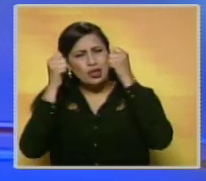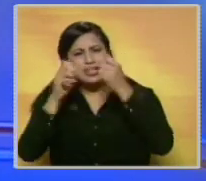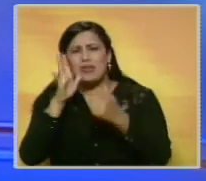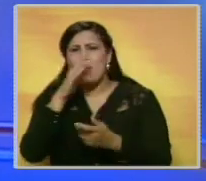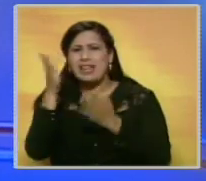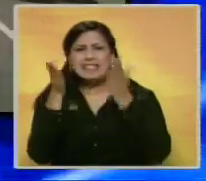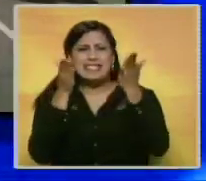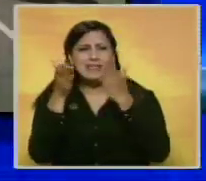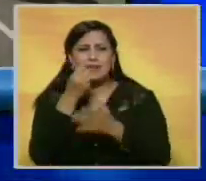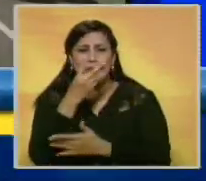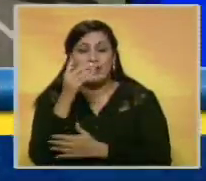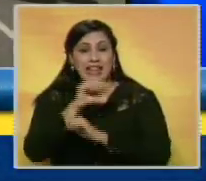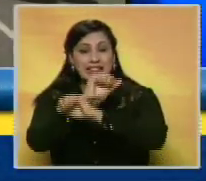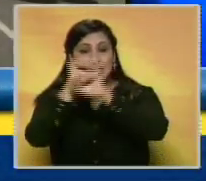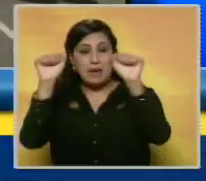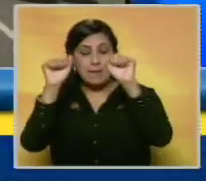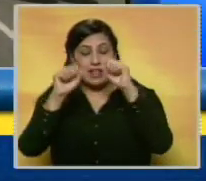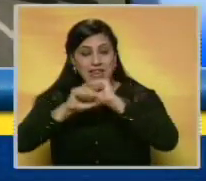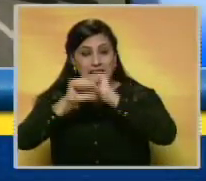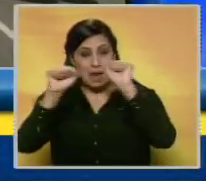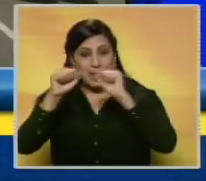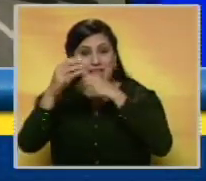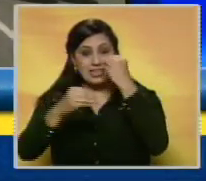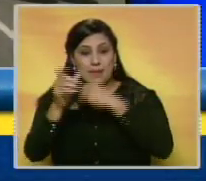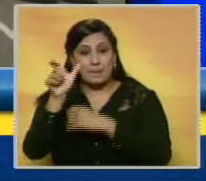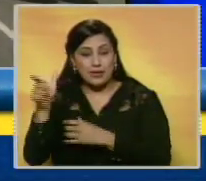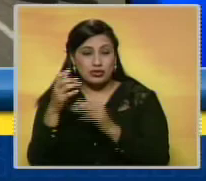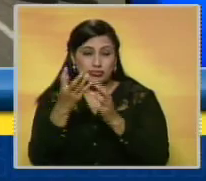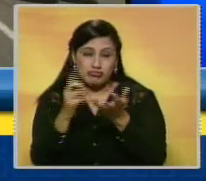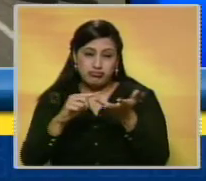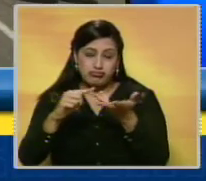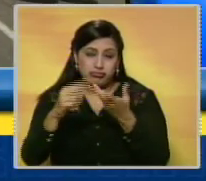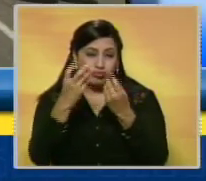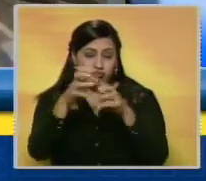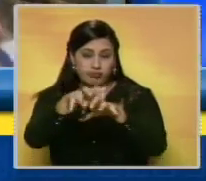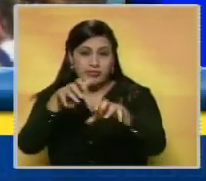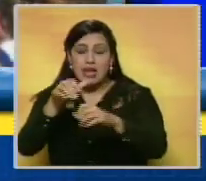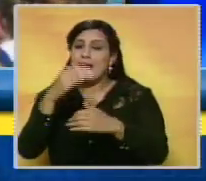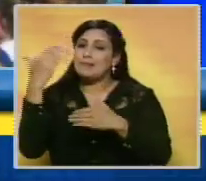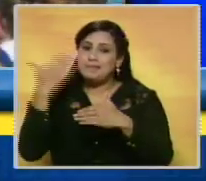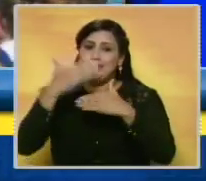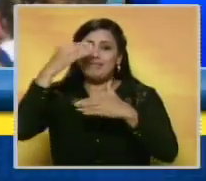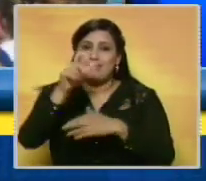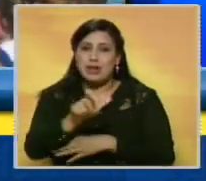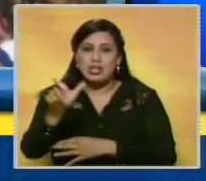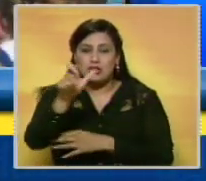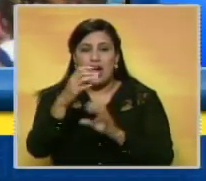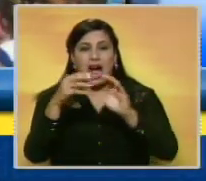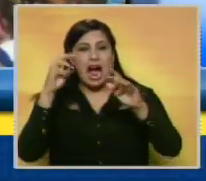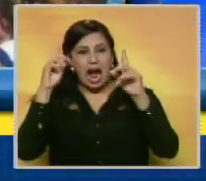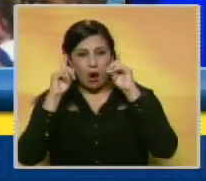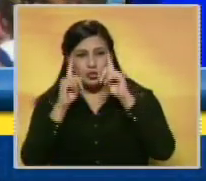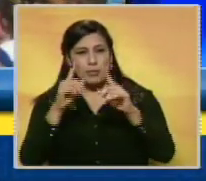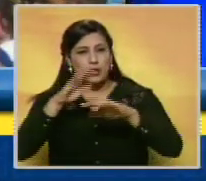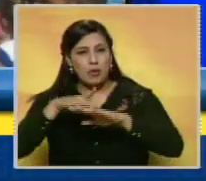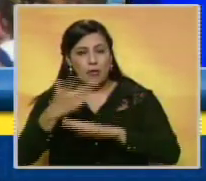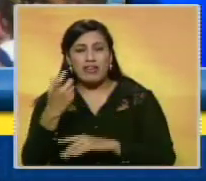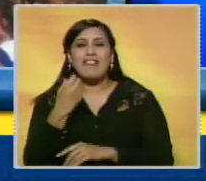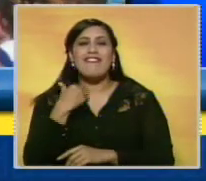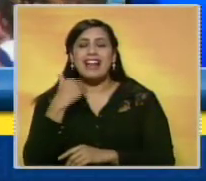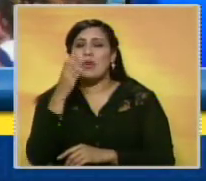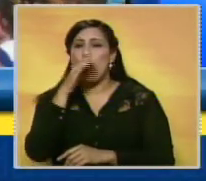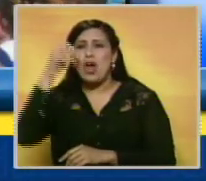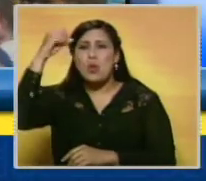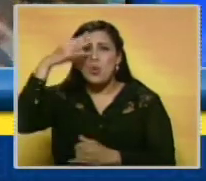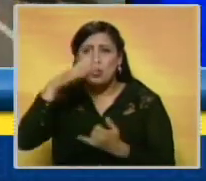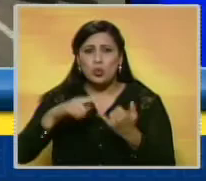básicos. Desde tempranas horas de la mañana, decenas de vecinos de Chirica impidieron el paso vehicular en la autopista debido a la falta de alumbrado